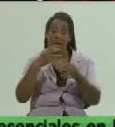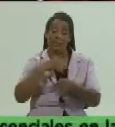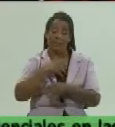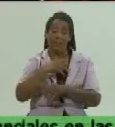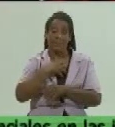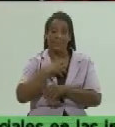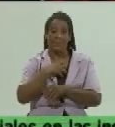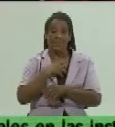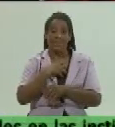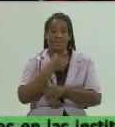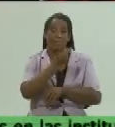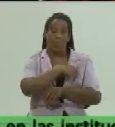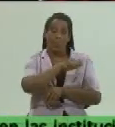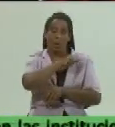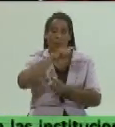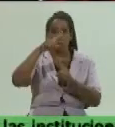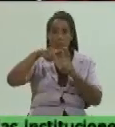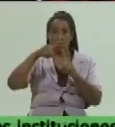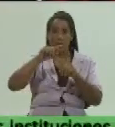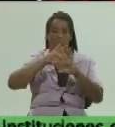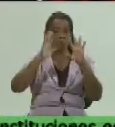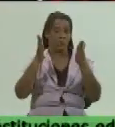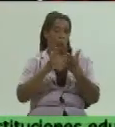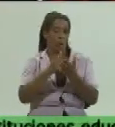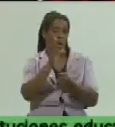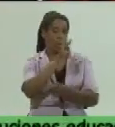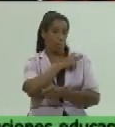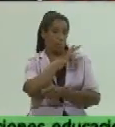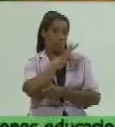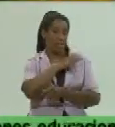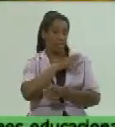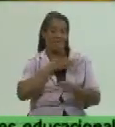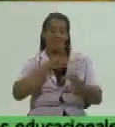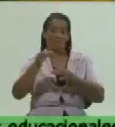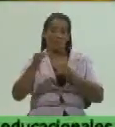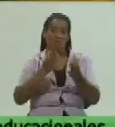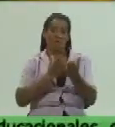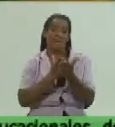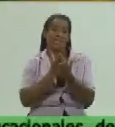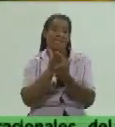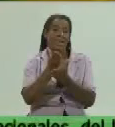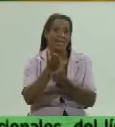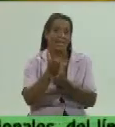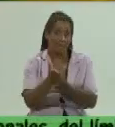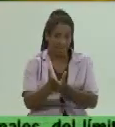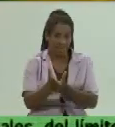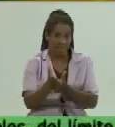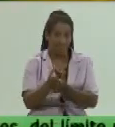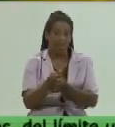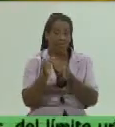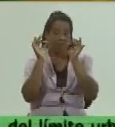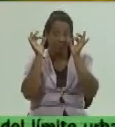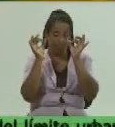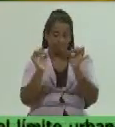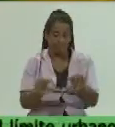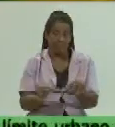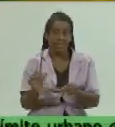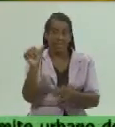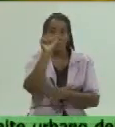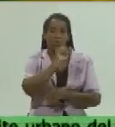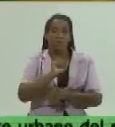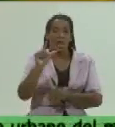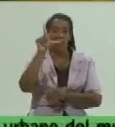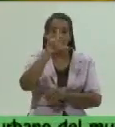del pueblo tunero y de todas las autoridades en función de seguir aportándole a consolidar este socialismo que estamos